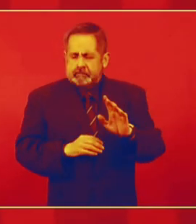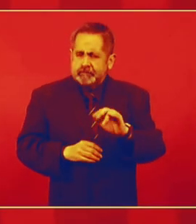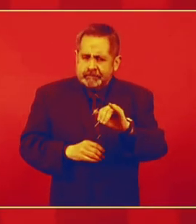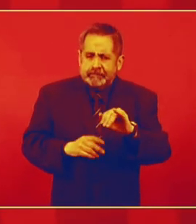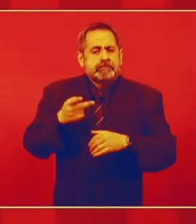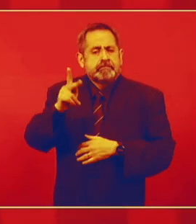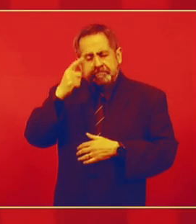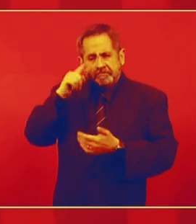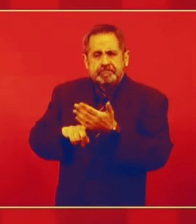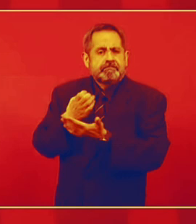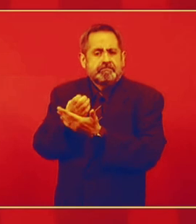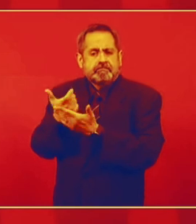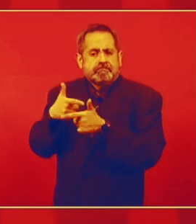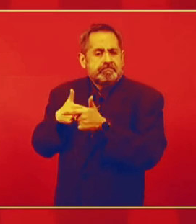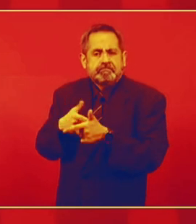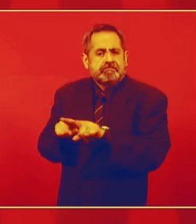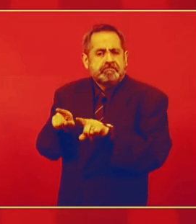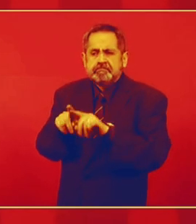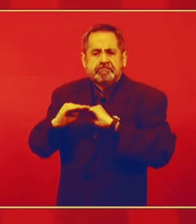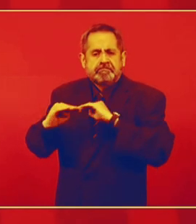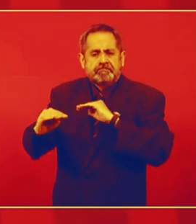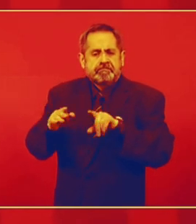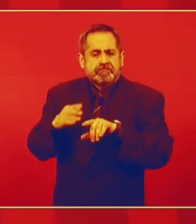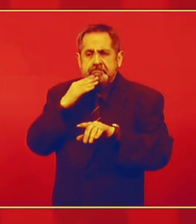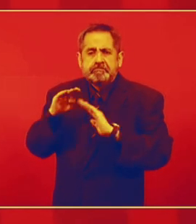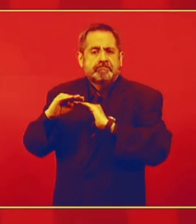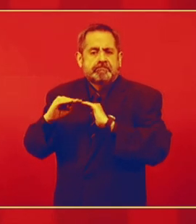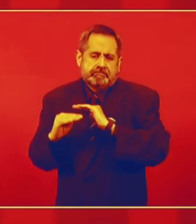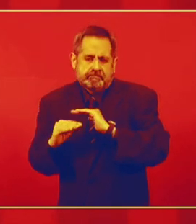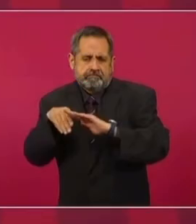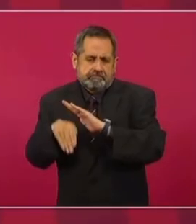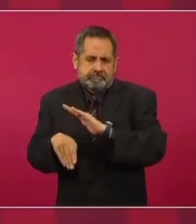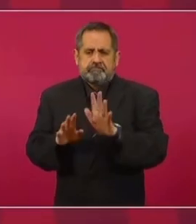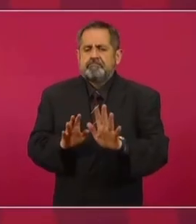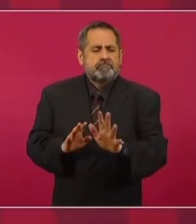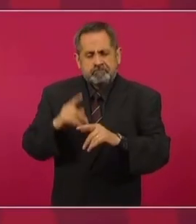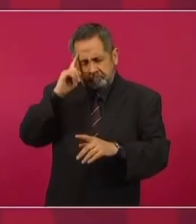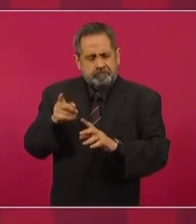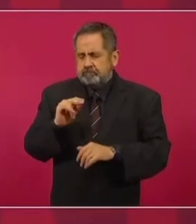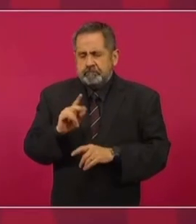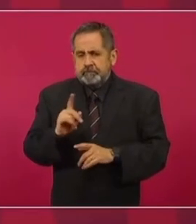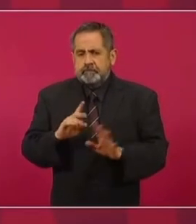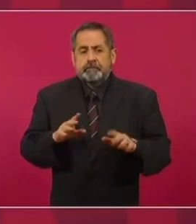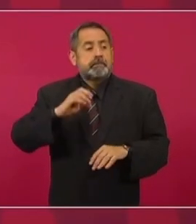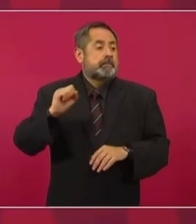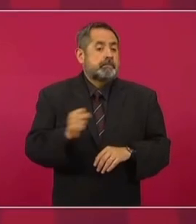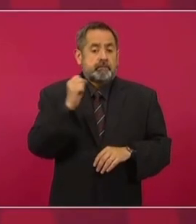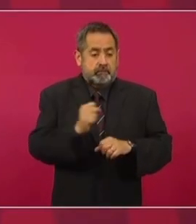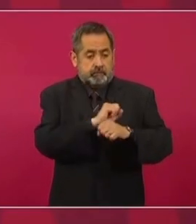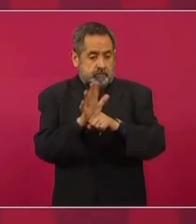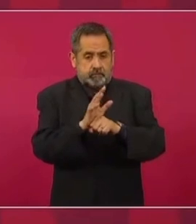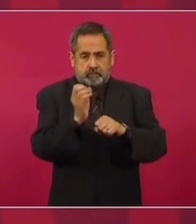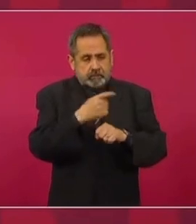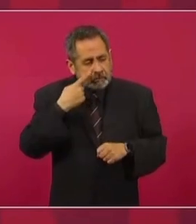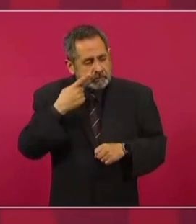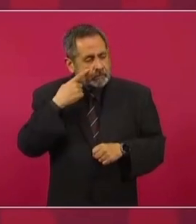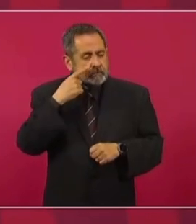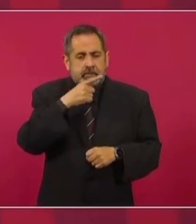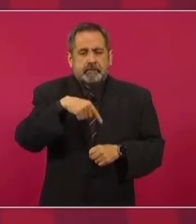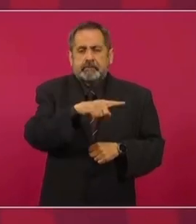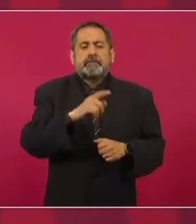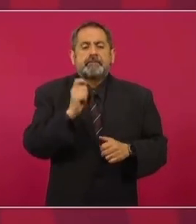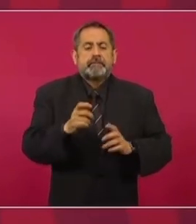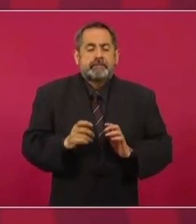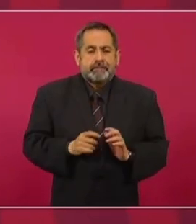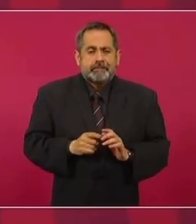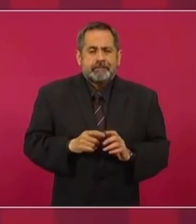se va a mantener y que no va a haber desaceleración económica. Afortunadamente, esta variante, hasta ahora la constante, es que